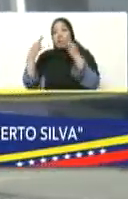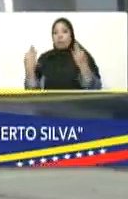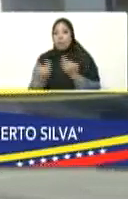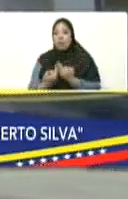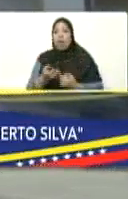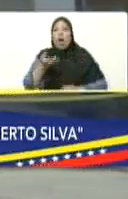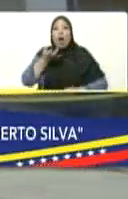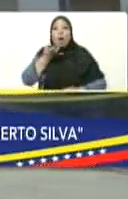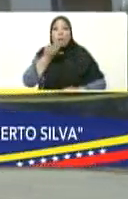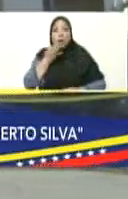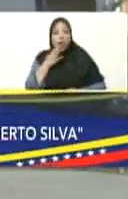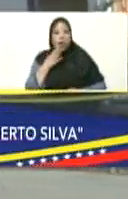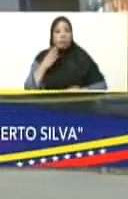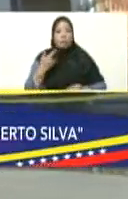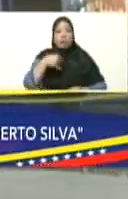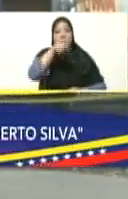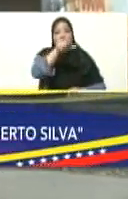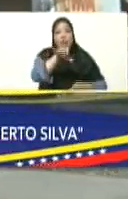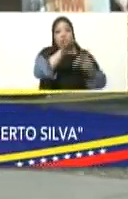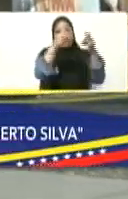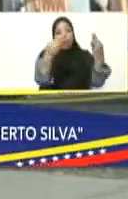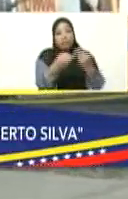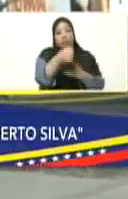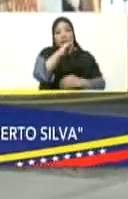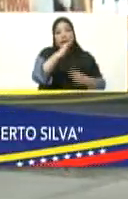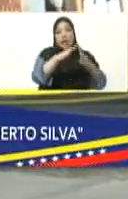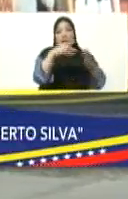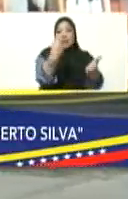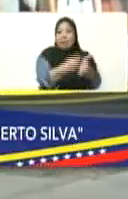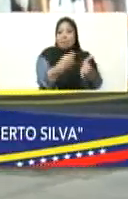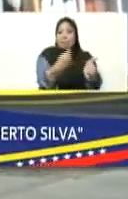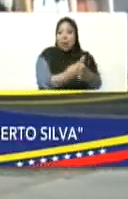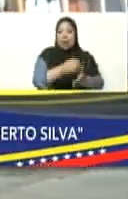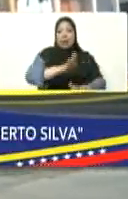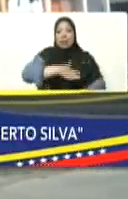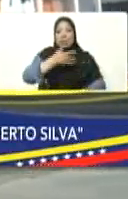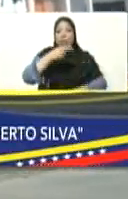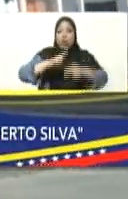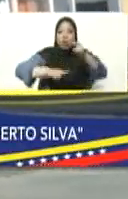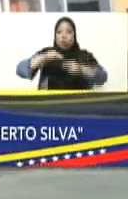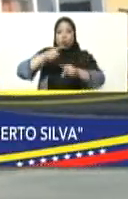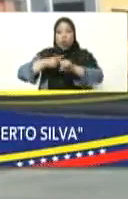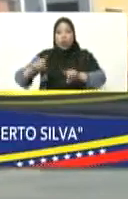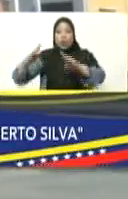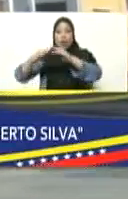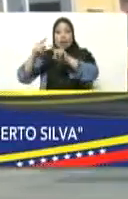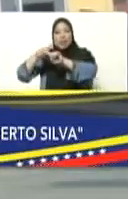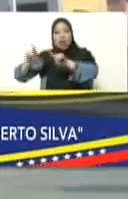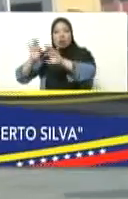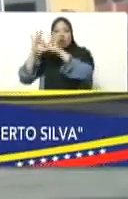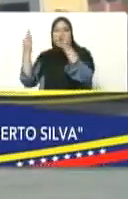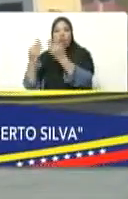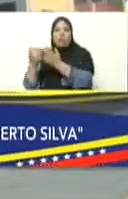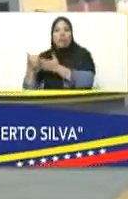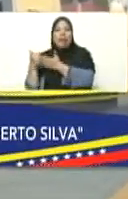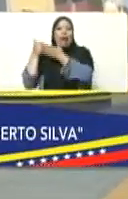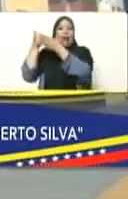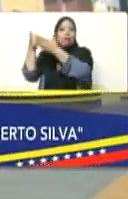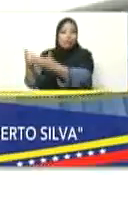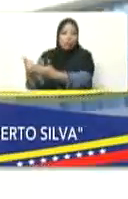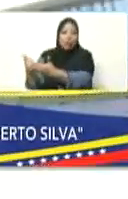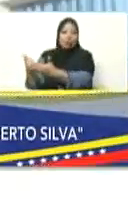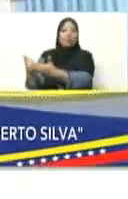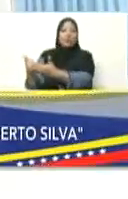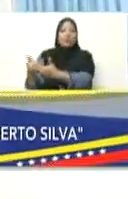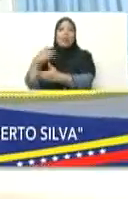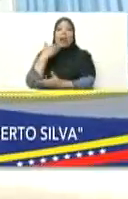que solo en revolución está haciendo realidad el sueño y más que nada presidente gracias al comandante supremo Hugo